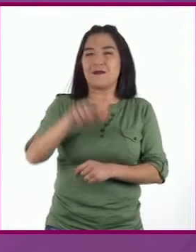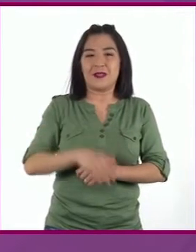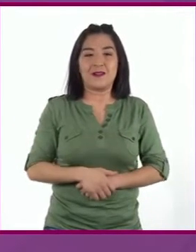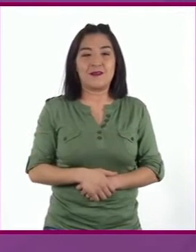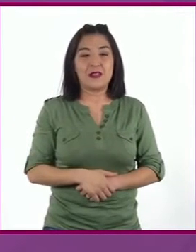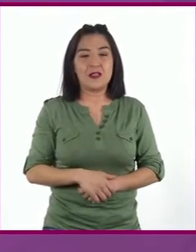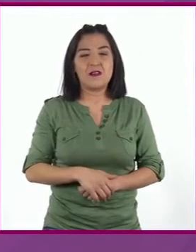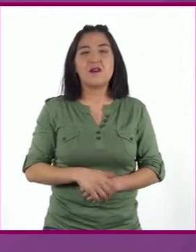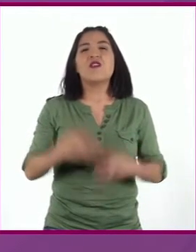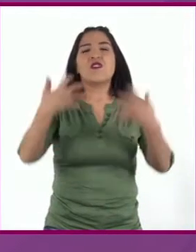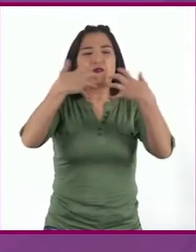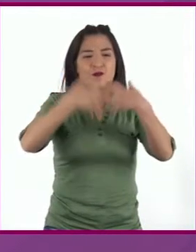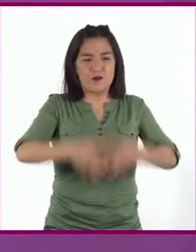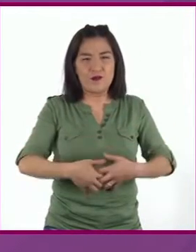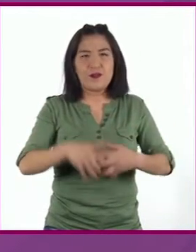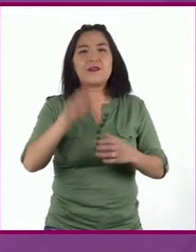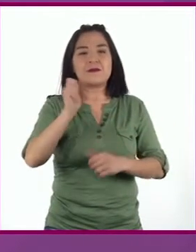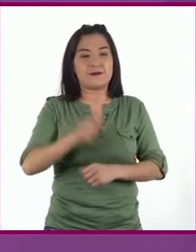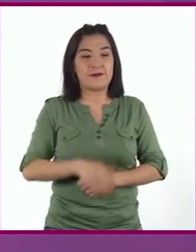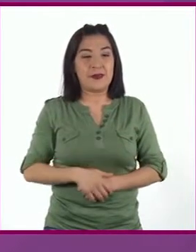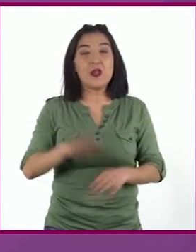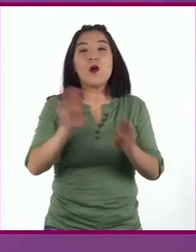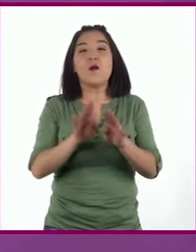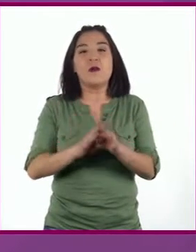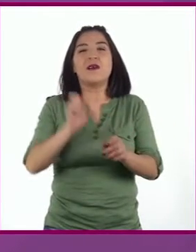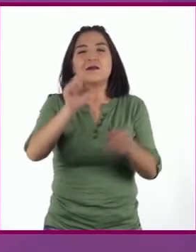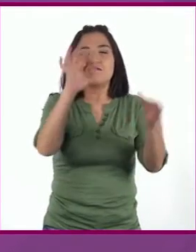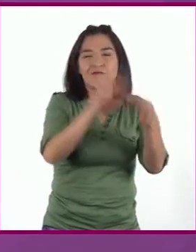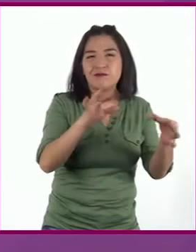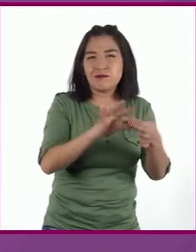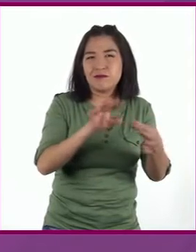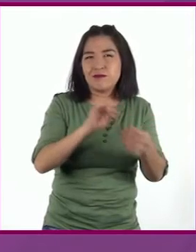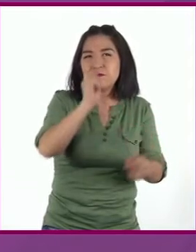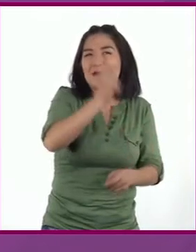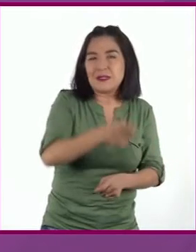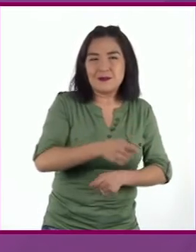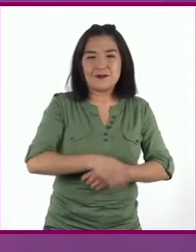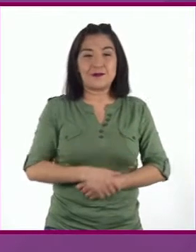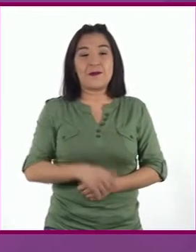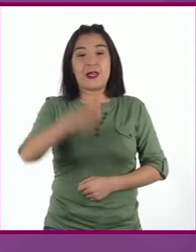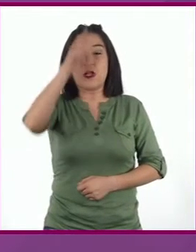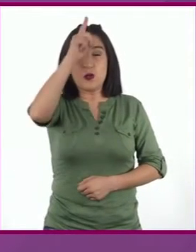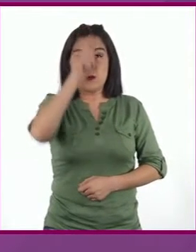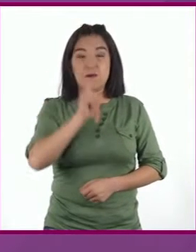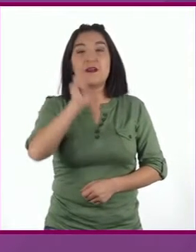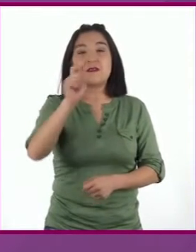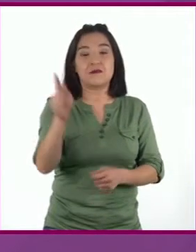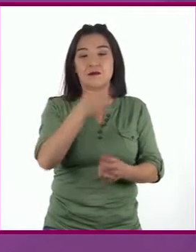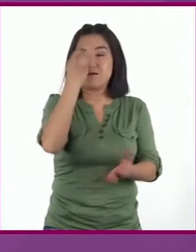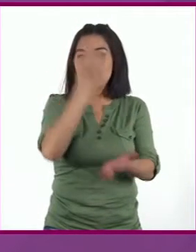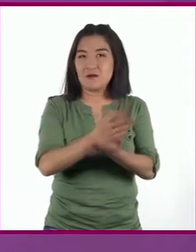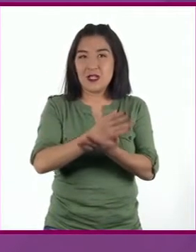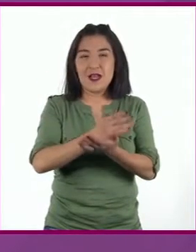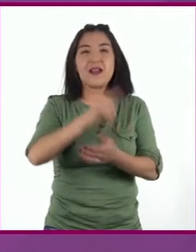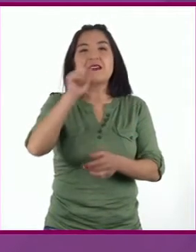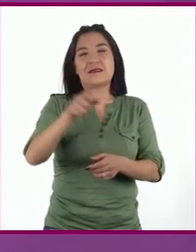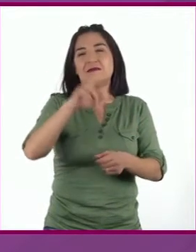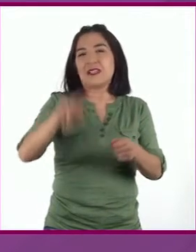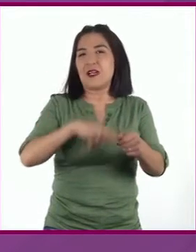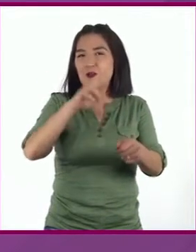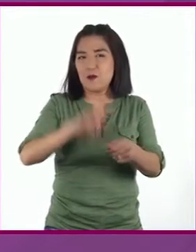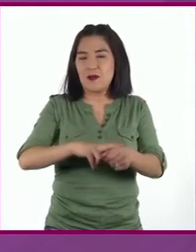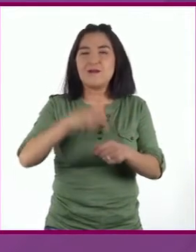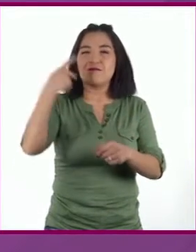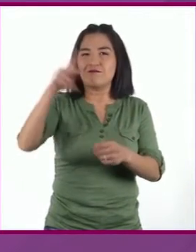Funcional. Aclara lo que define. Luna. Único satélite natural de la Tierra.